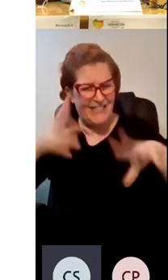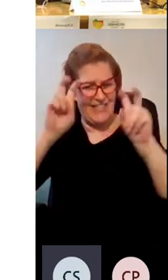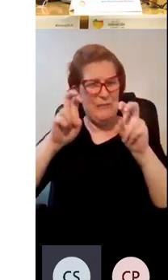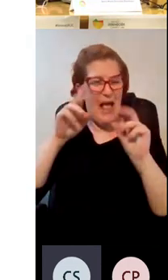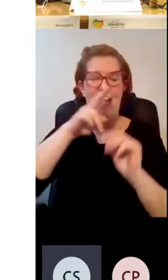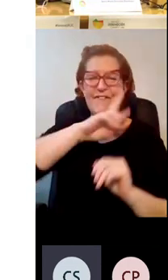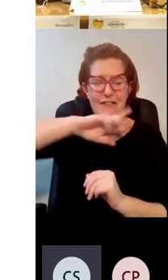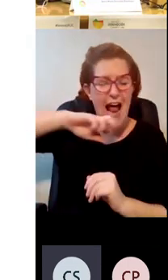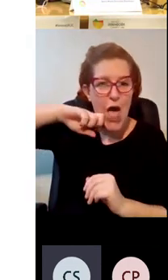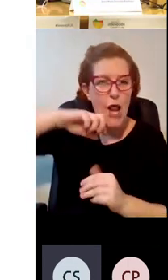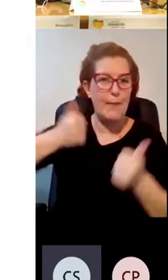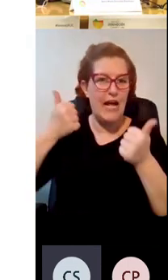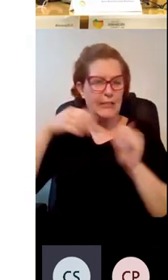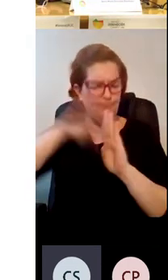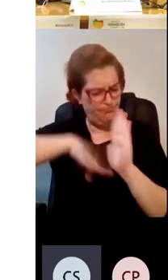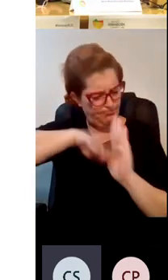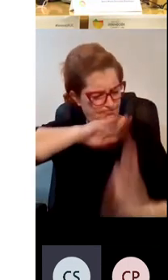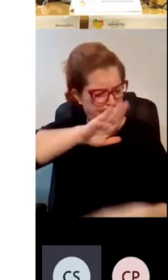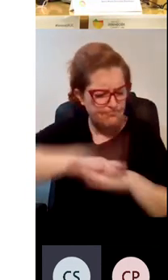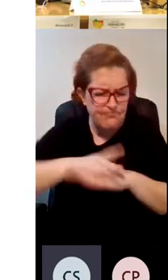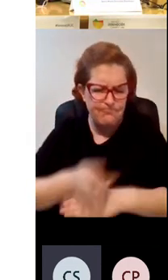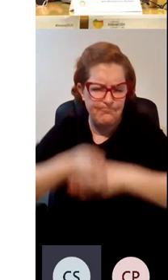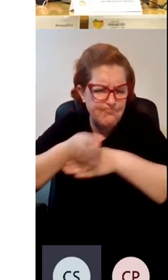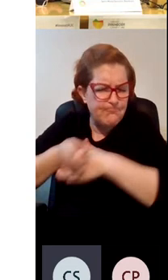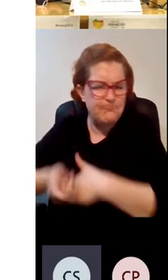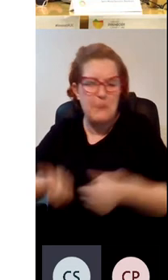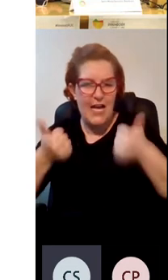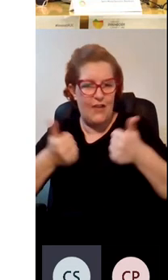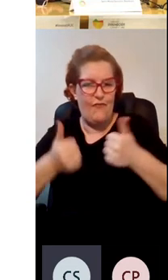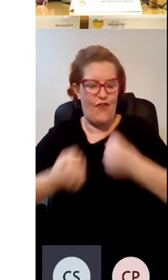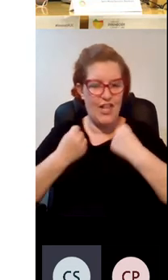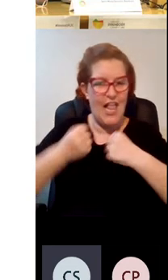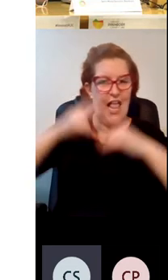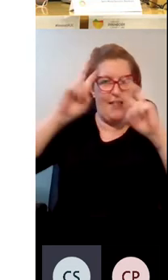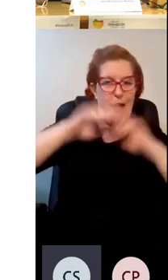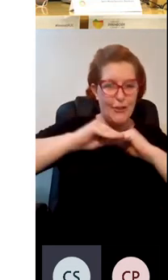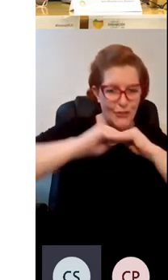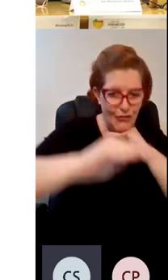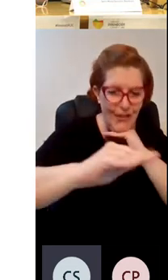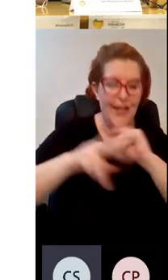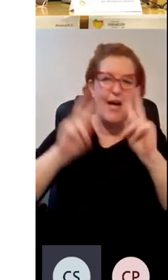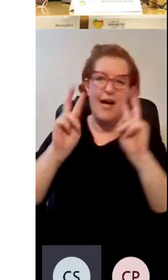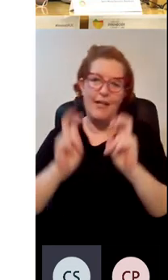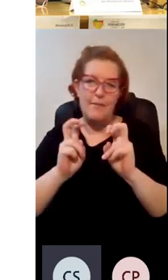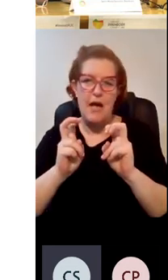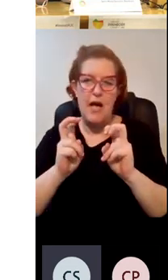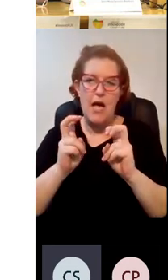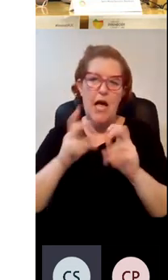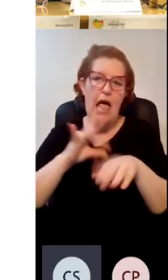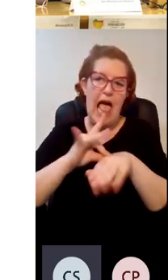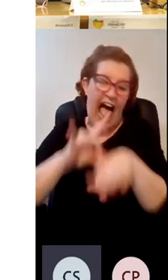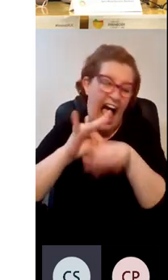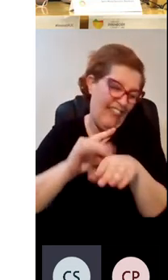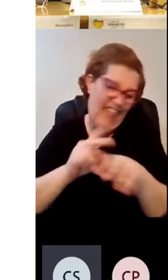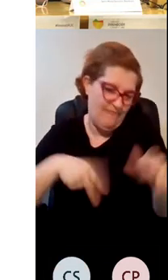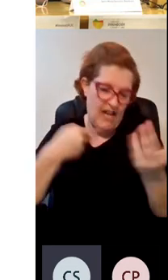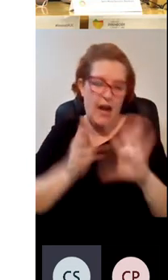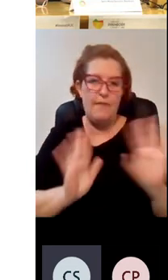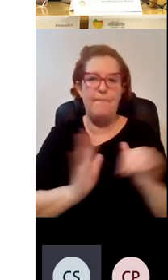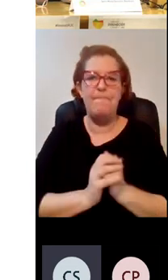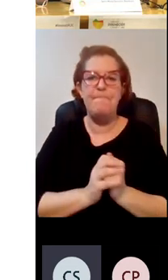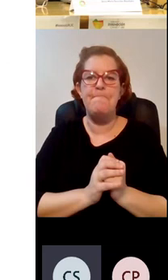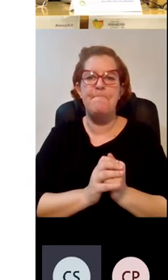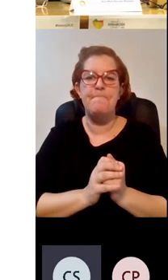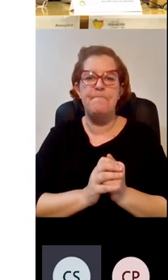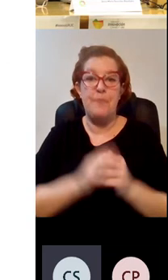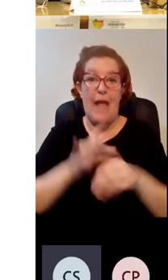a ser mucho más protagonista la parte de la sostenibilidad la bueno la agenda la agenda en general y